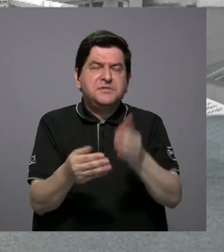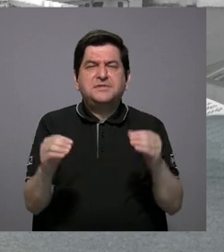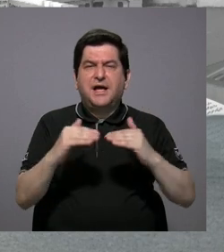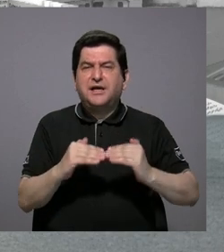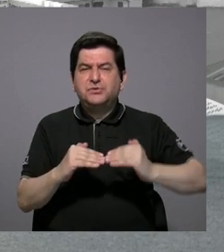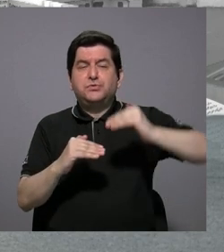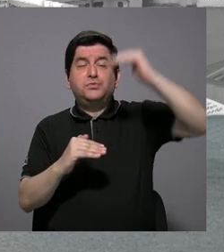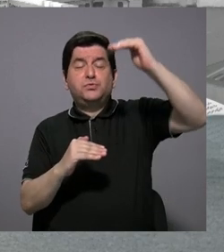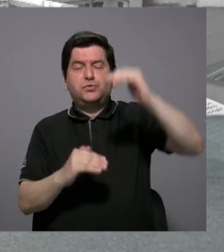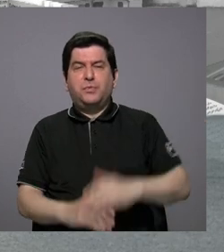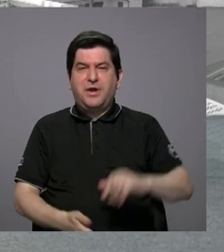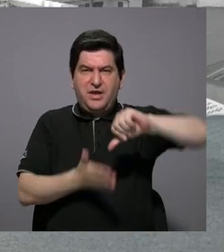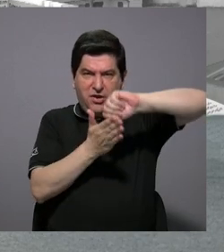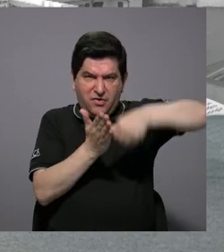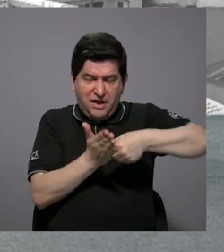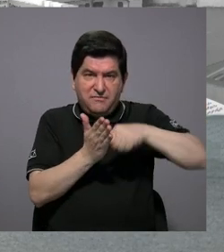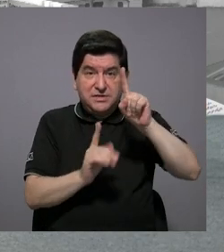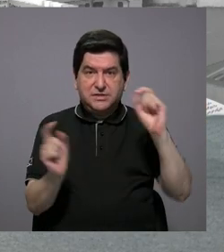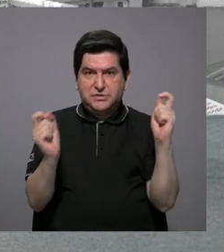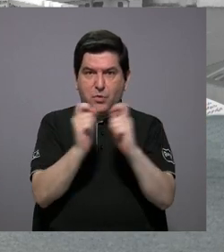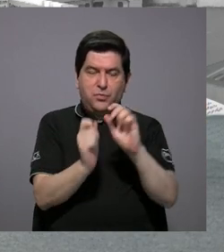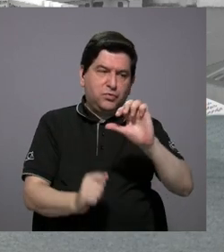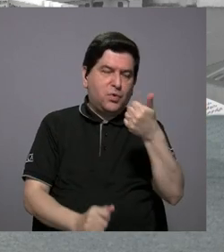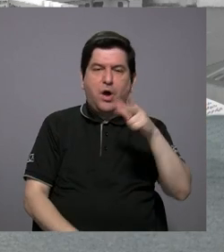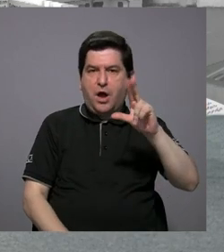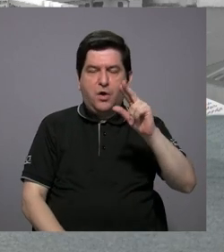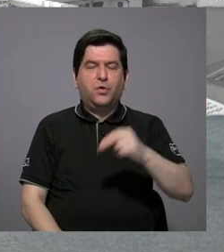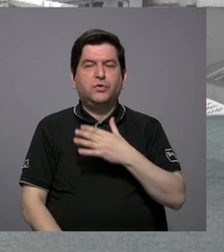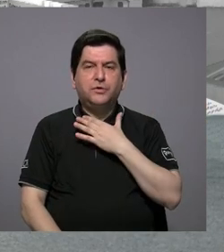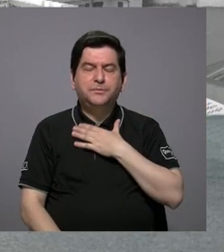mayor énfasis a un aspecto más que a otro.